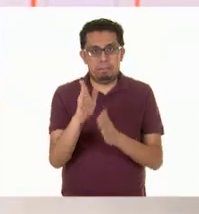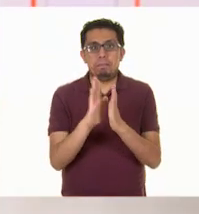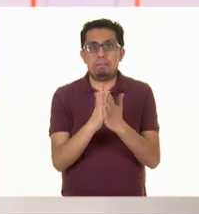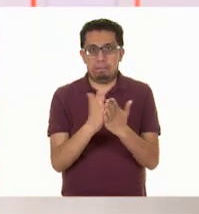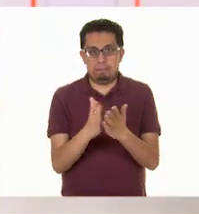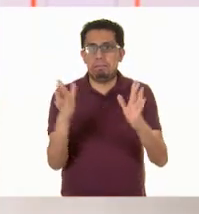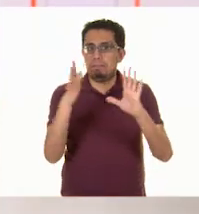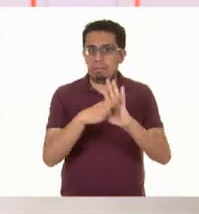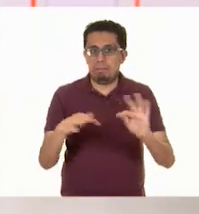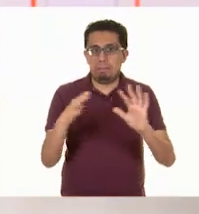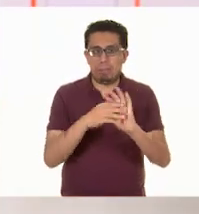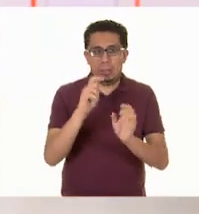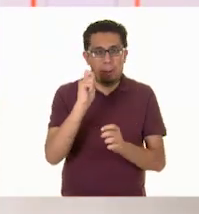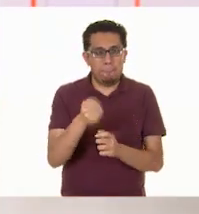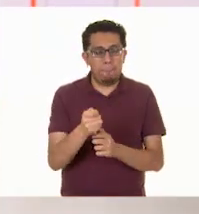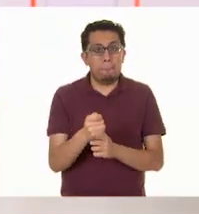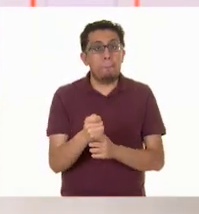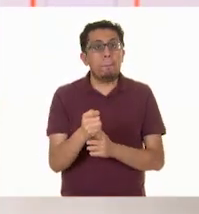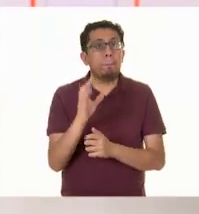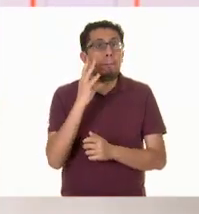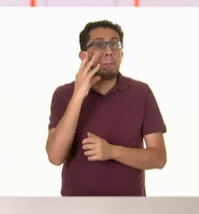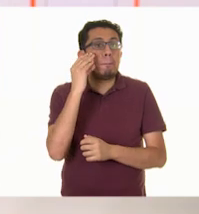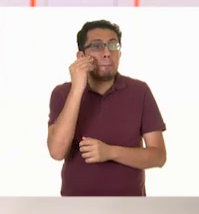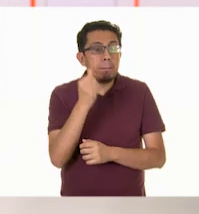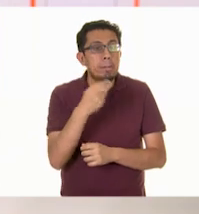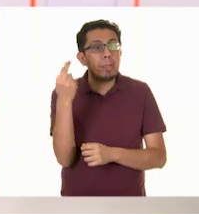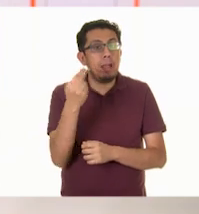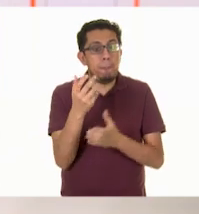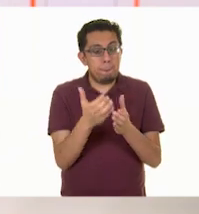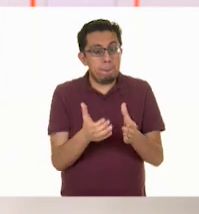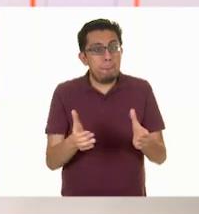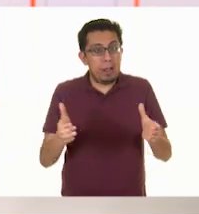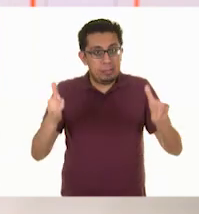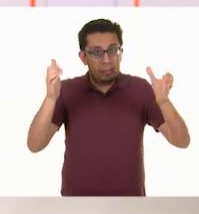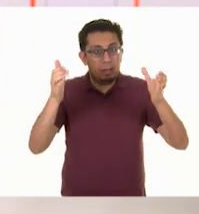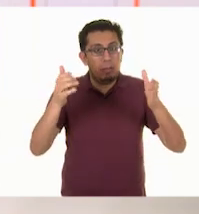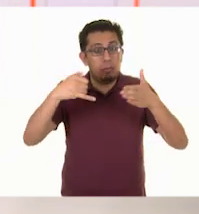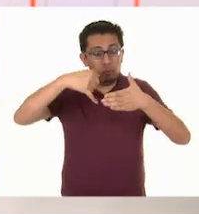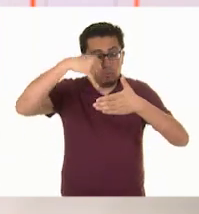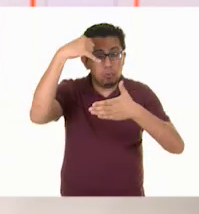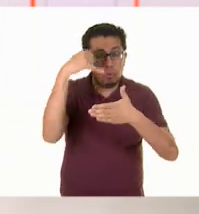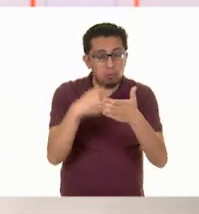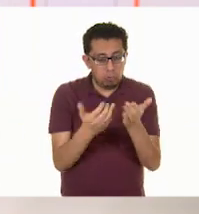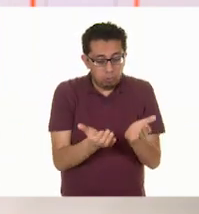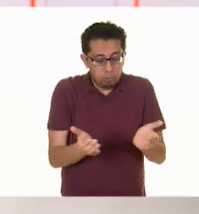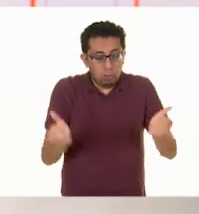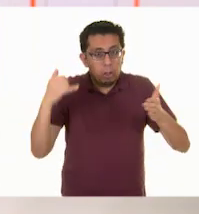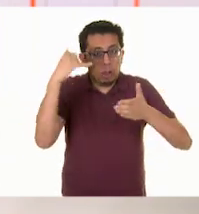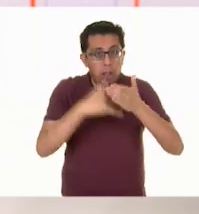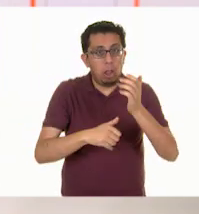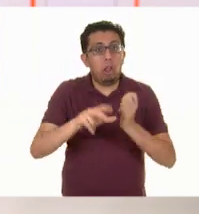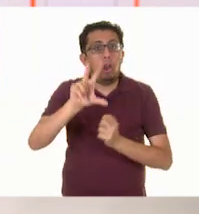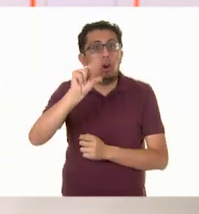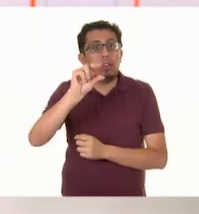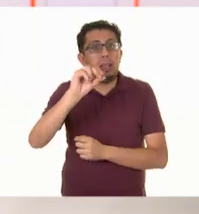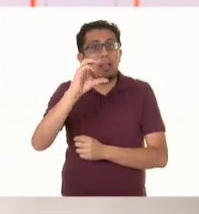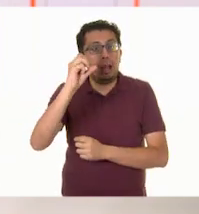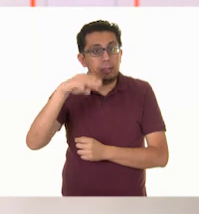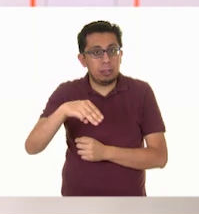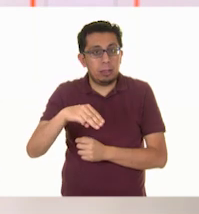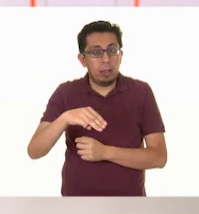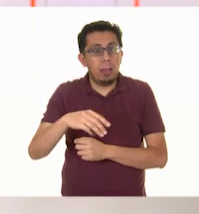menciona lo siguiente. El limonero requiere una maceta con una profundidad de 80 centímetros